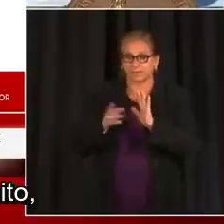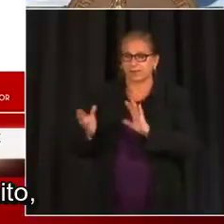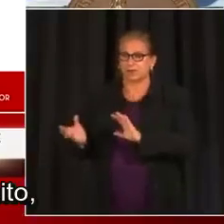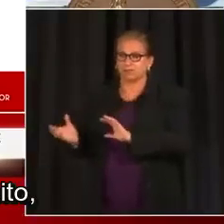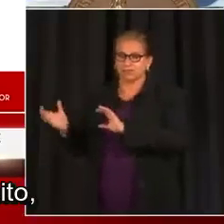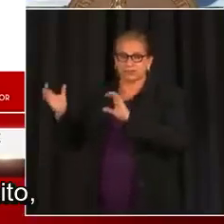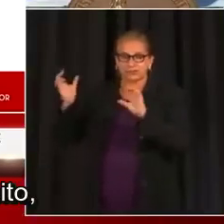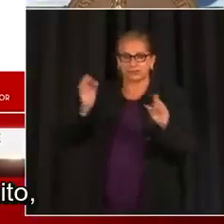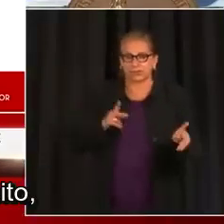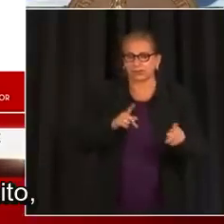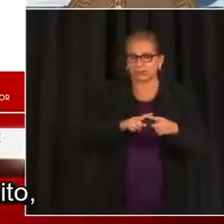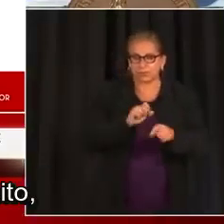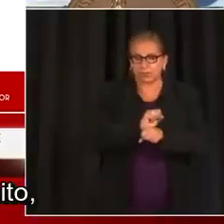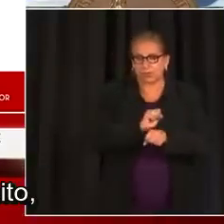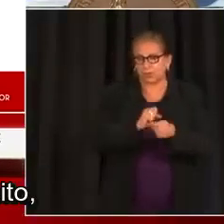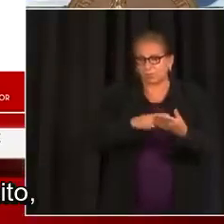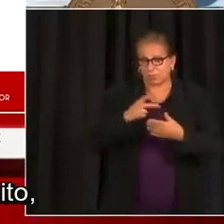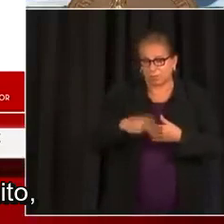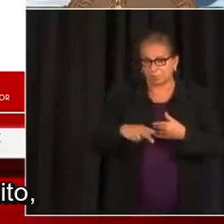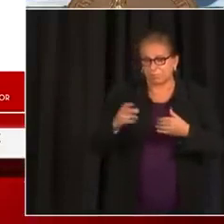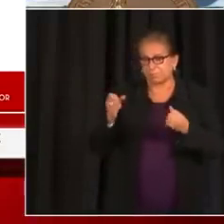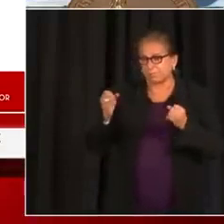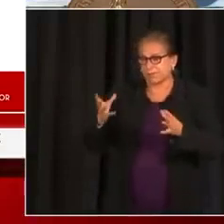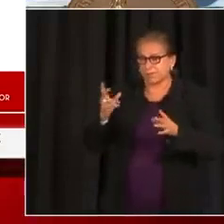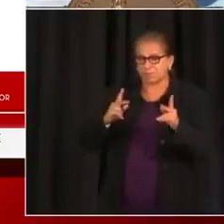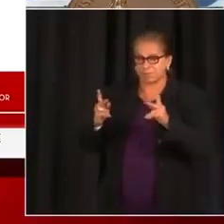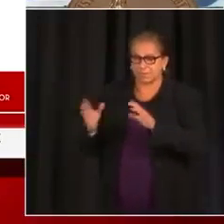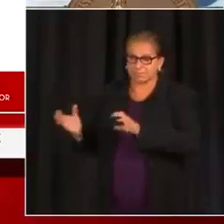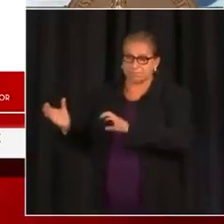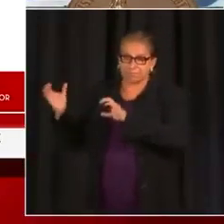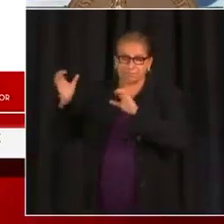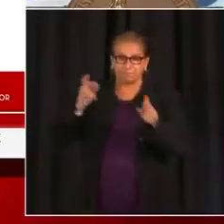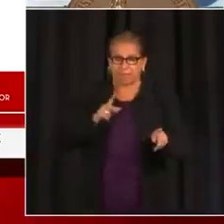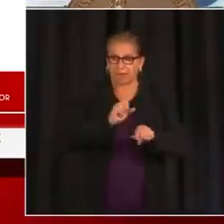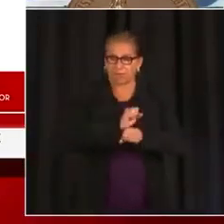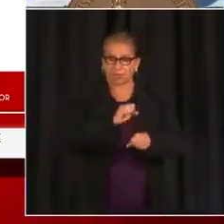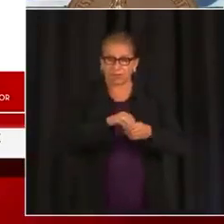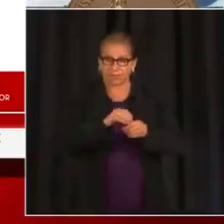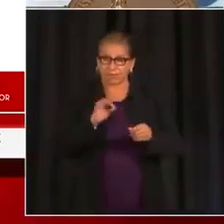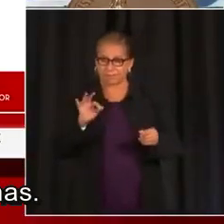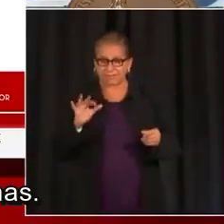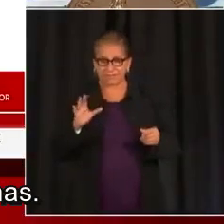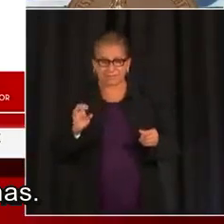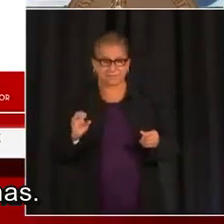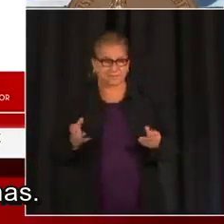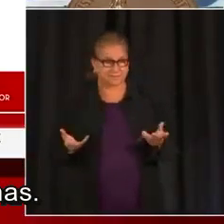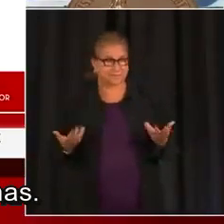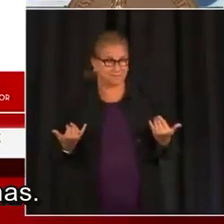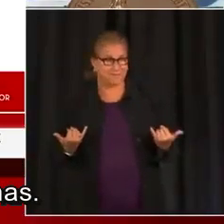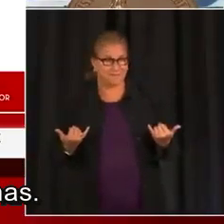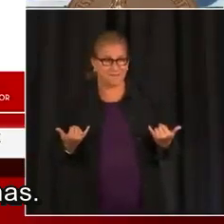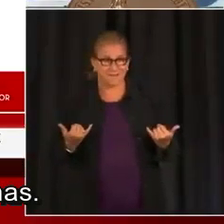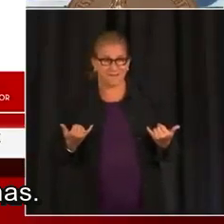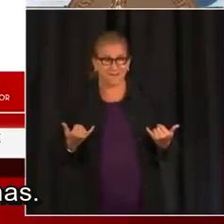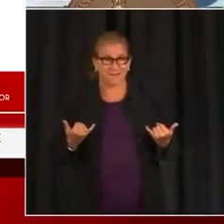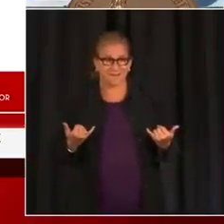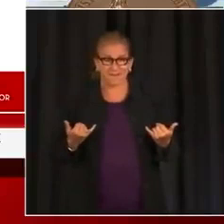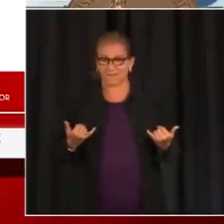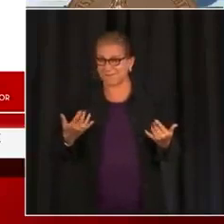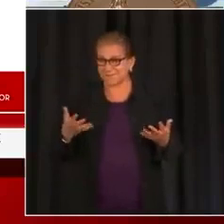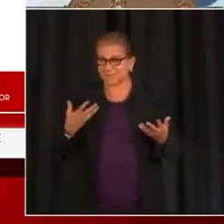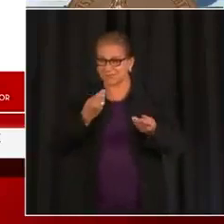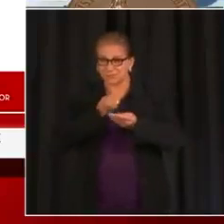La vacunación no es un requisito, pero ya regresamos a las oficinas.